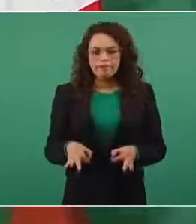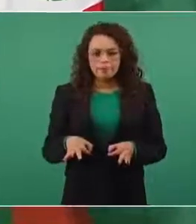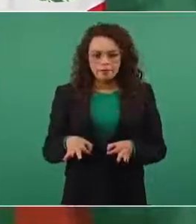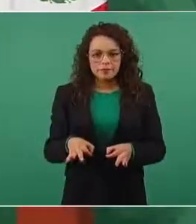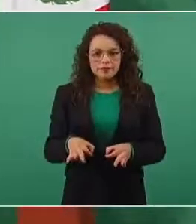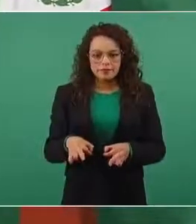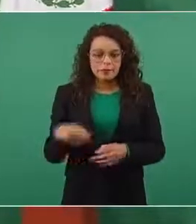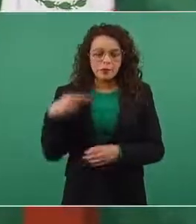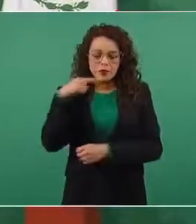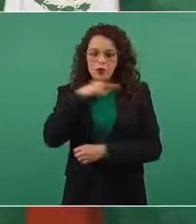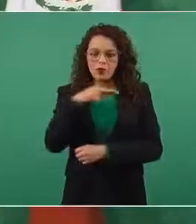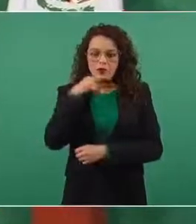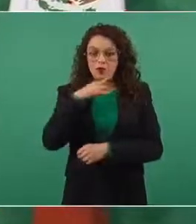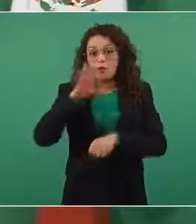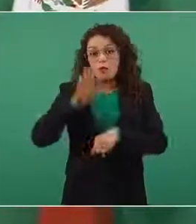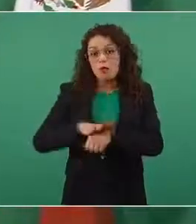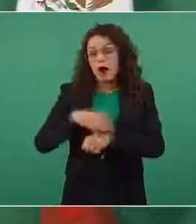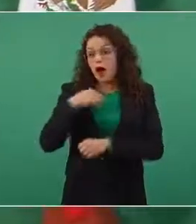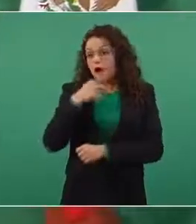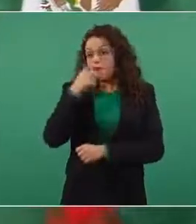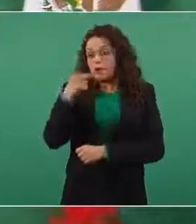No puedo decir más,